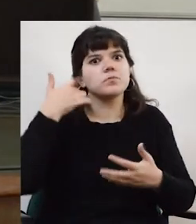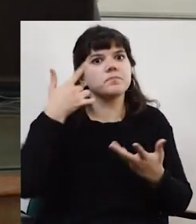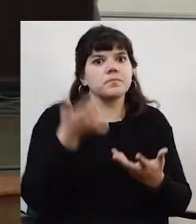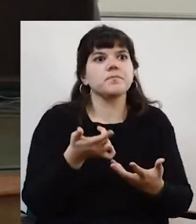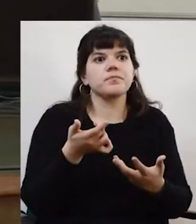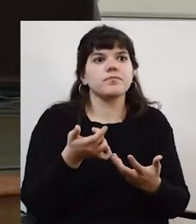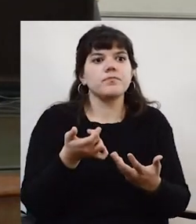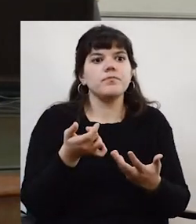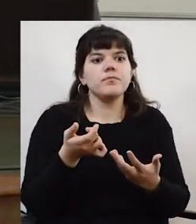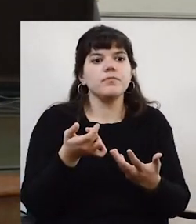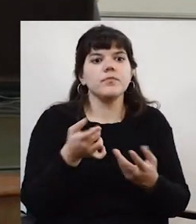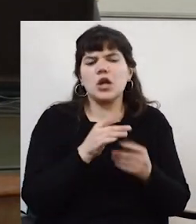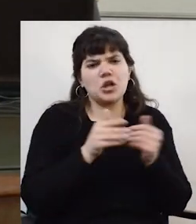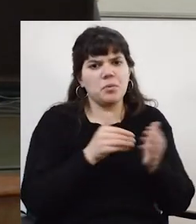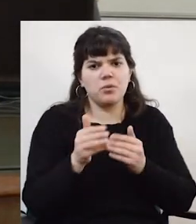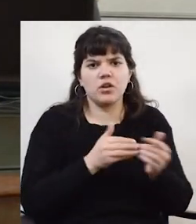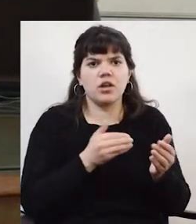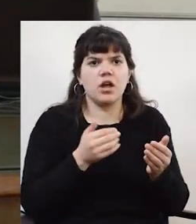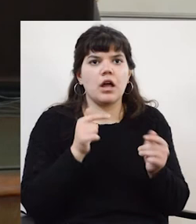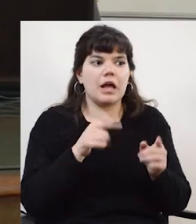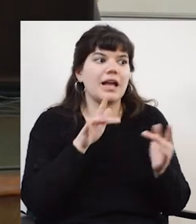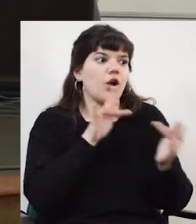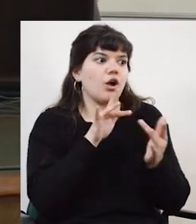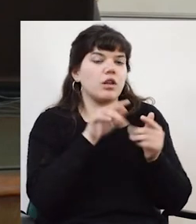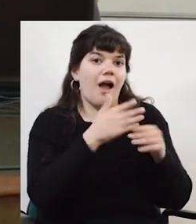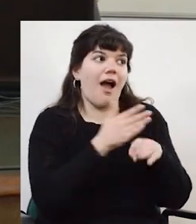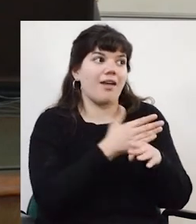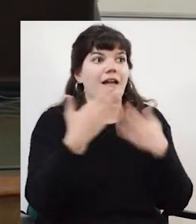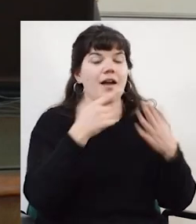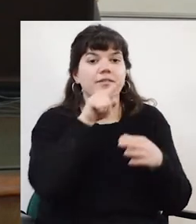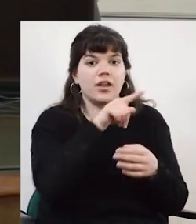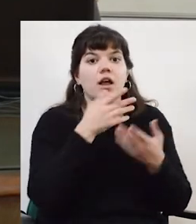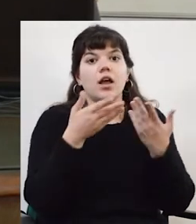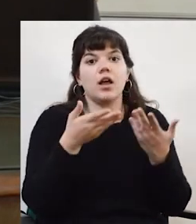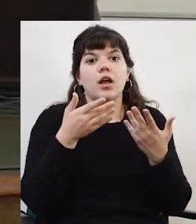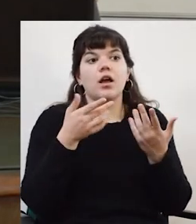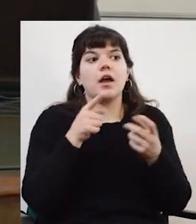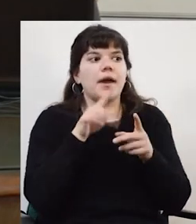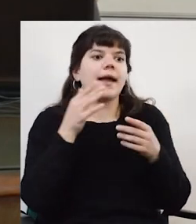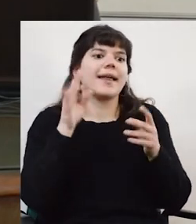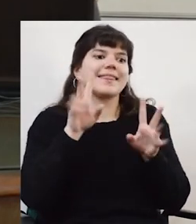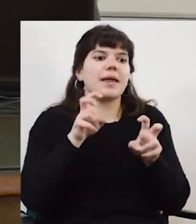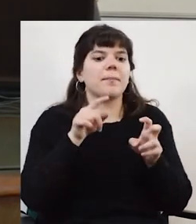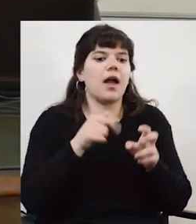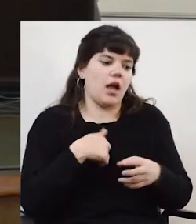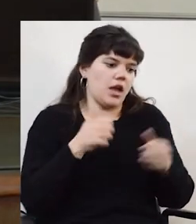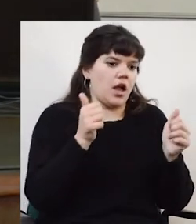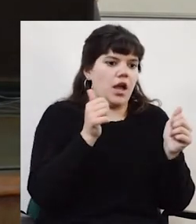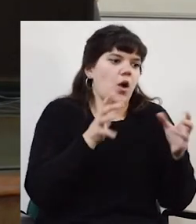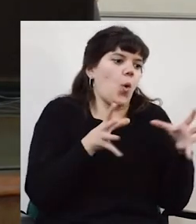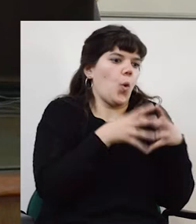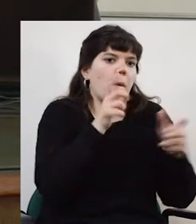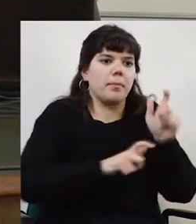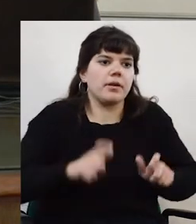yo digo que, y no importa que esos vínculos que vos identificás hayan llevado a que fulano, mengano, sultano y